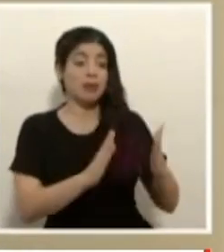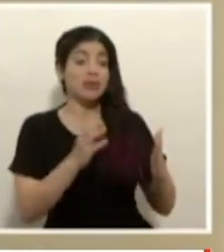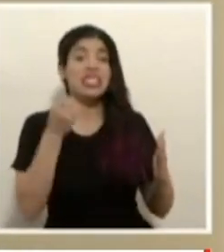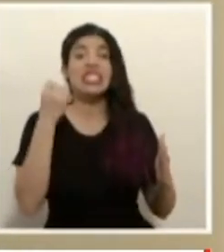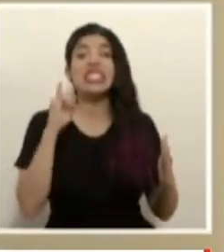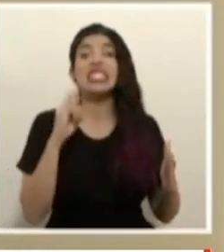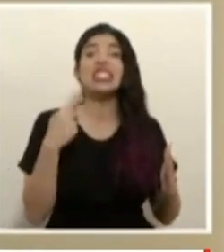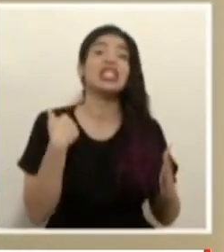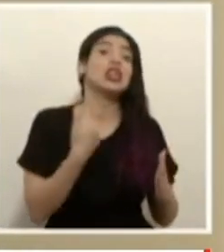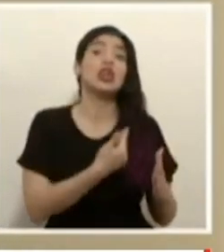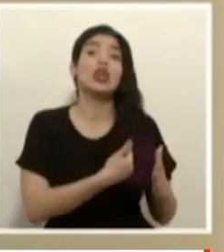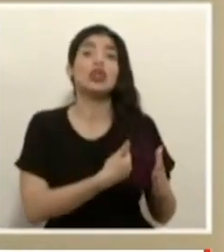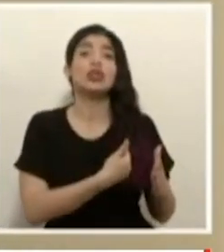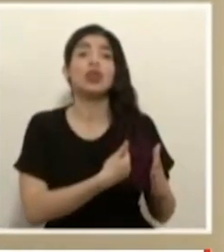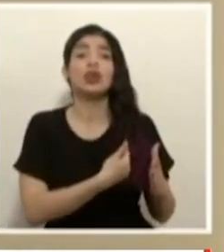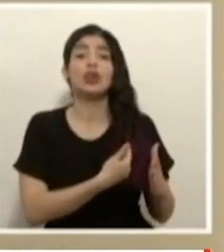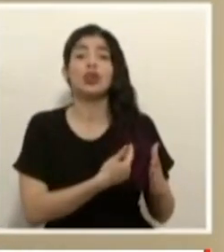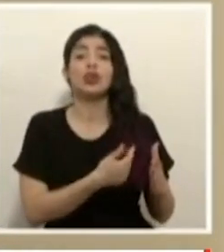absolutamente